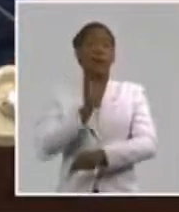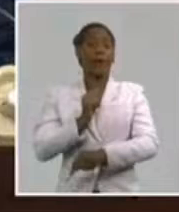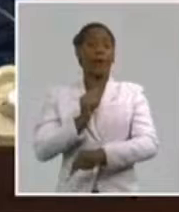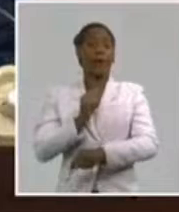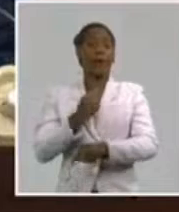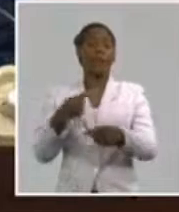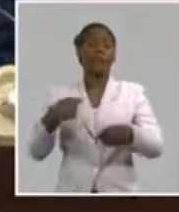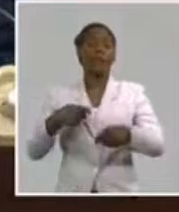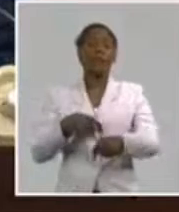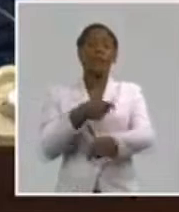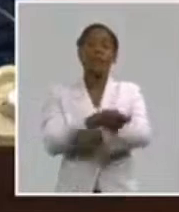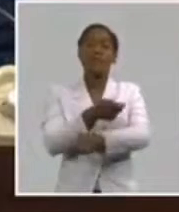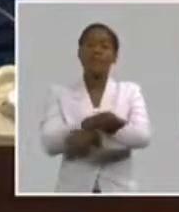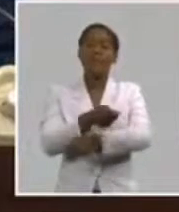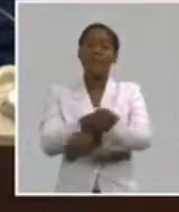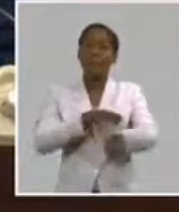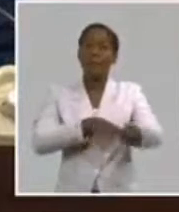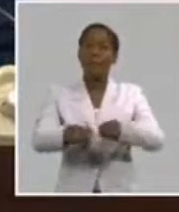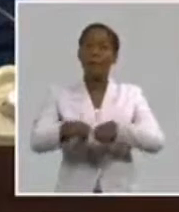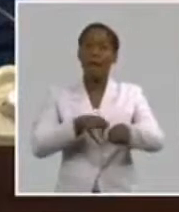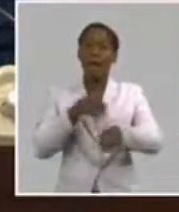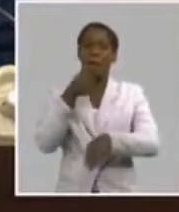de los cuadros.